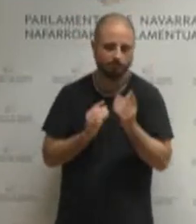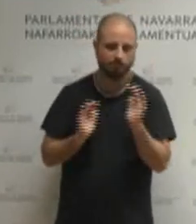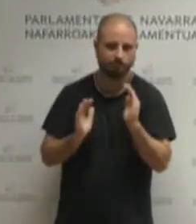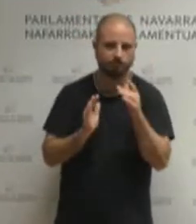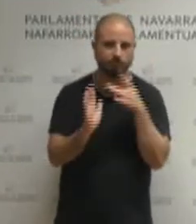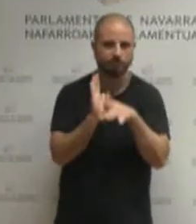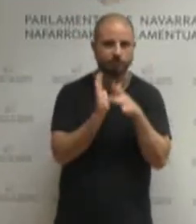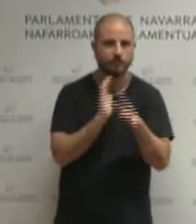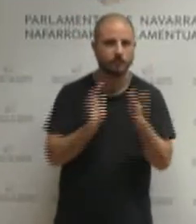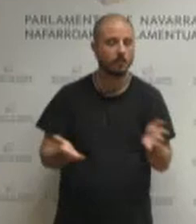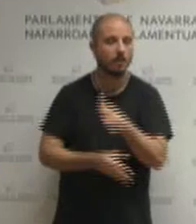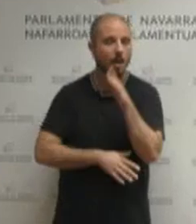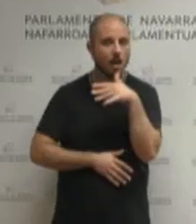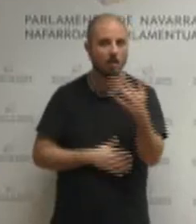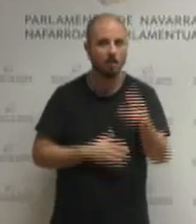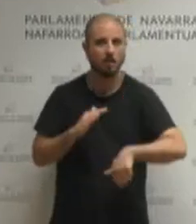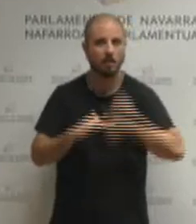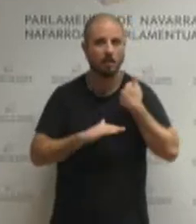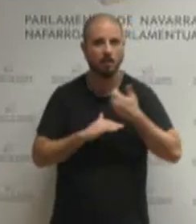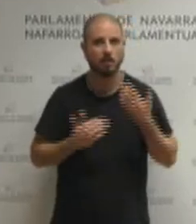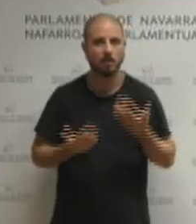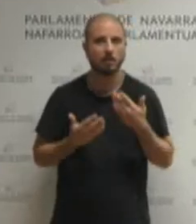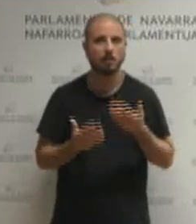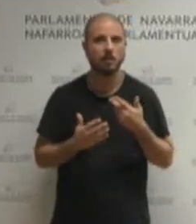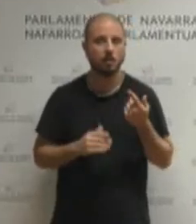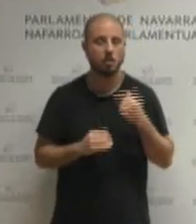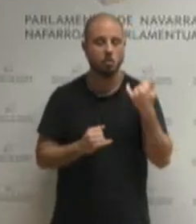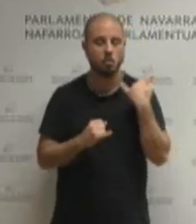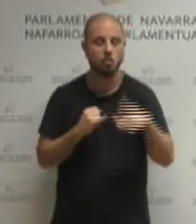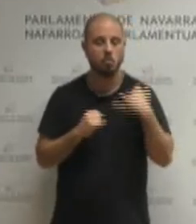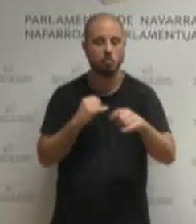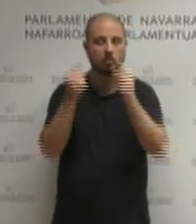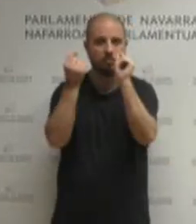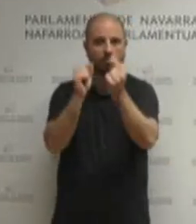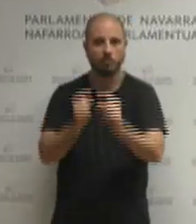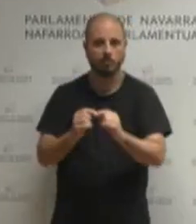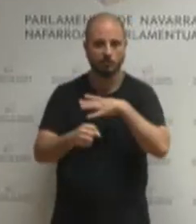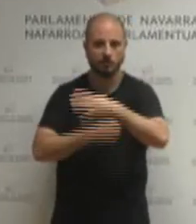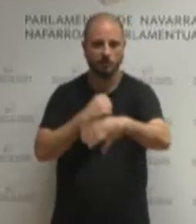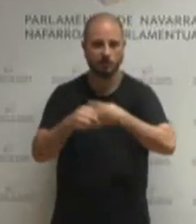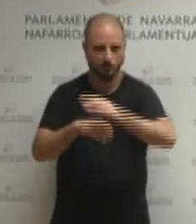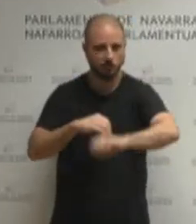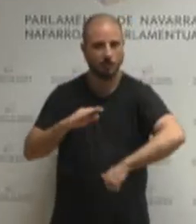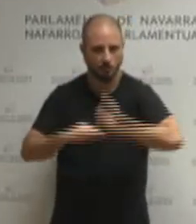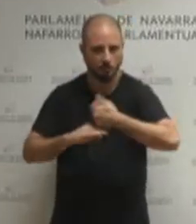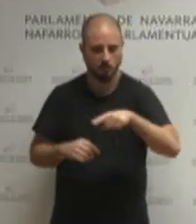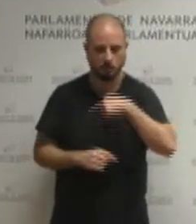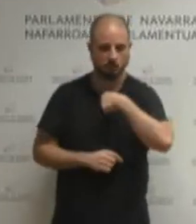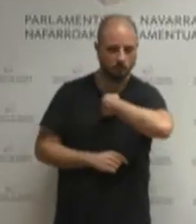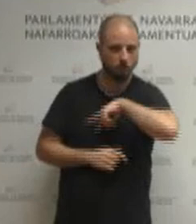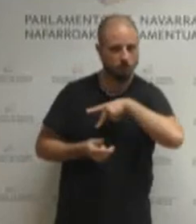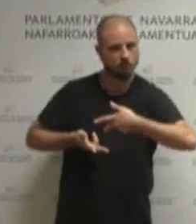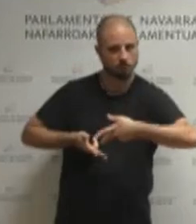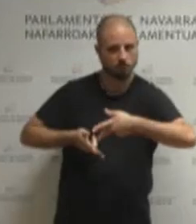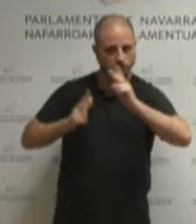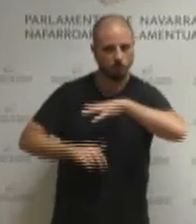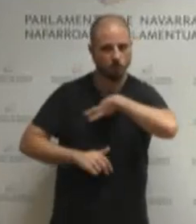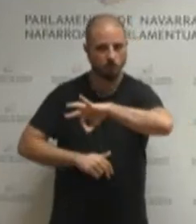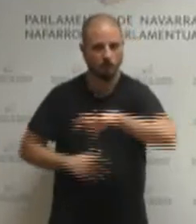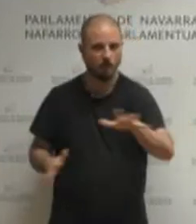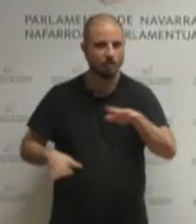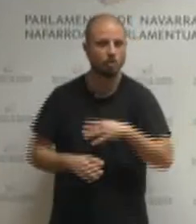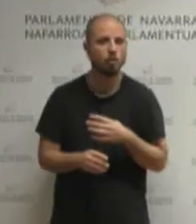albidetuko ditugu legintzaldi honetako laugarren aurrekontuak esan dutegun hauetan ere laugarren aurrekontuak direla